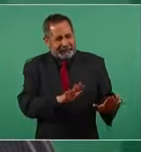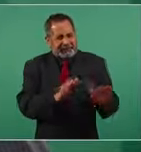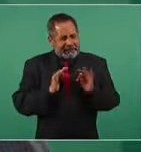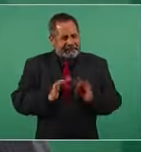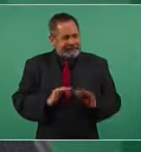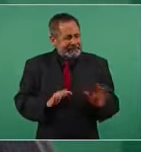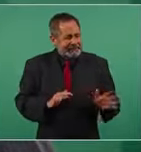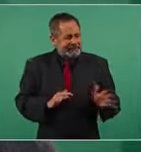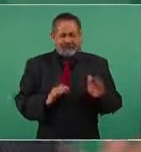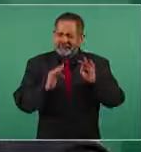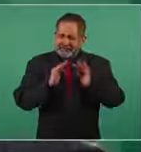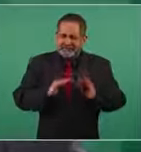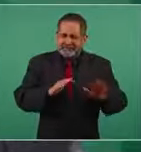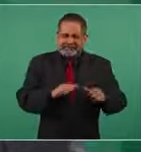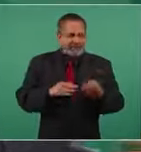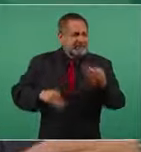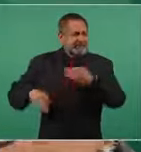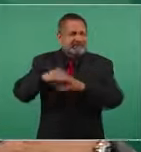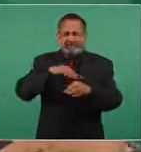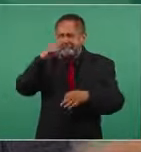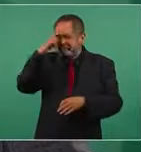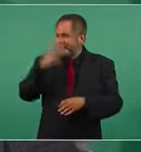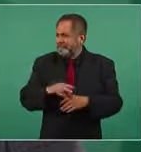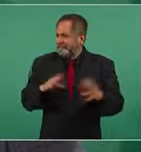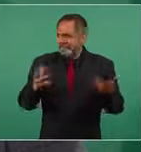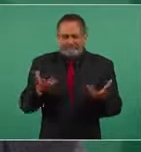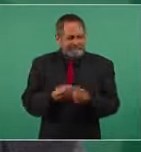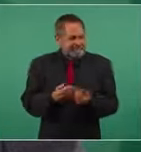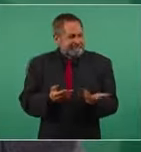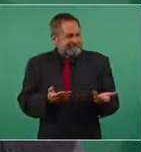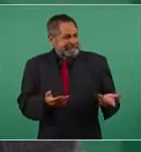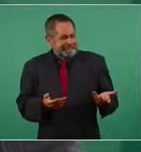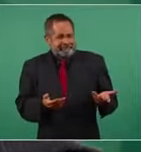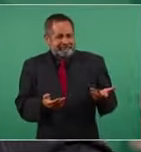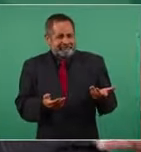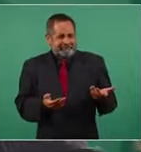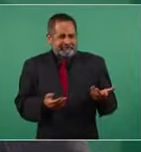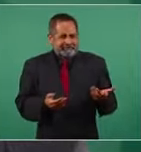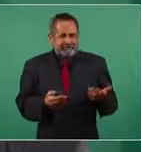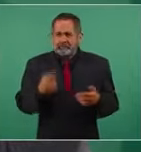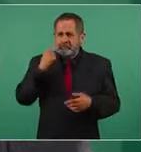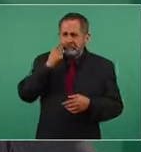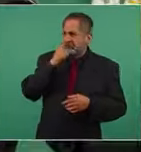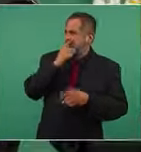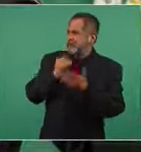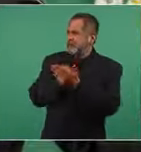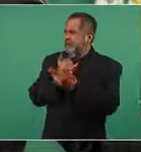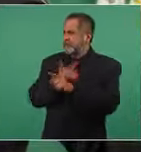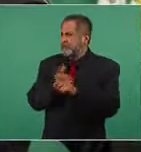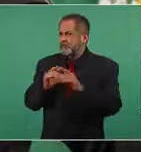tranquilo somos todos mexicanos si hay democracia